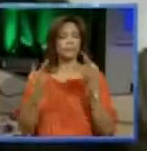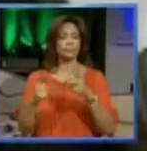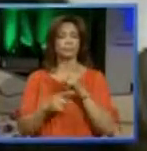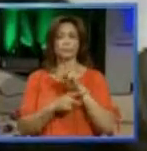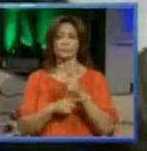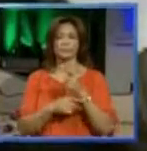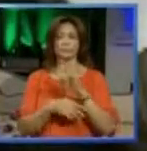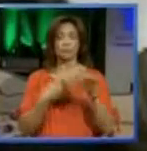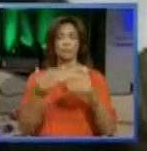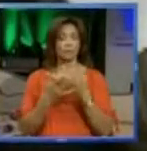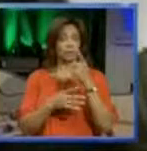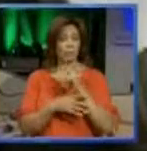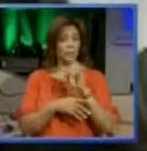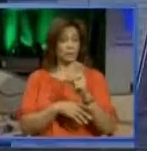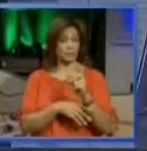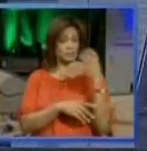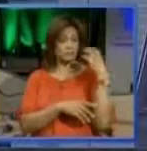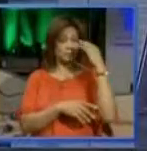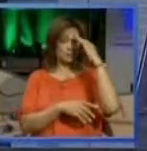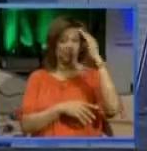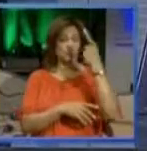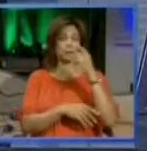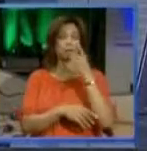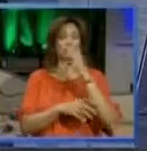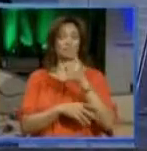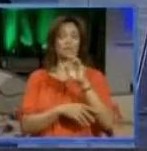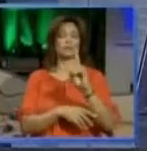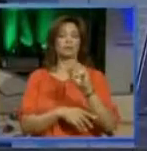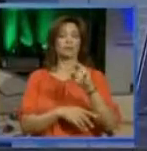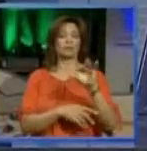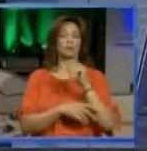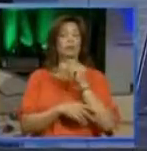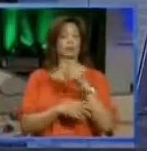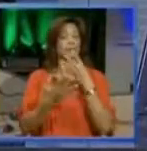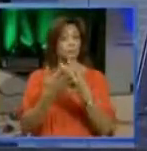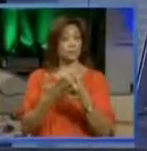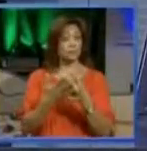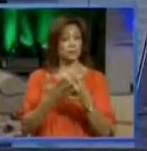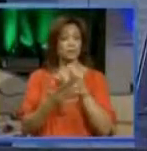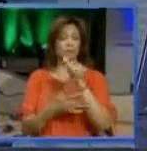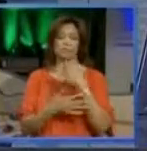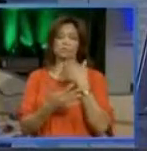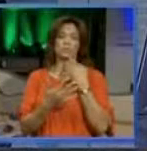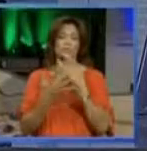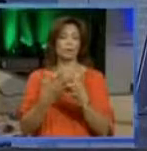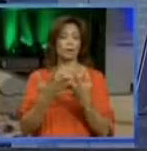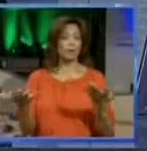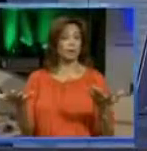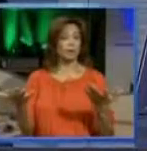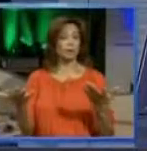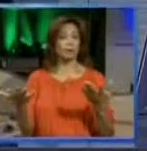realmente con la ex capitana dominicana de la DNCD? ¿Está detenida? ¿No está detenida?